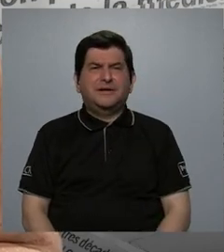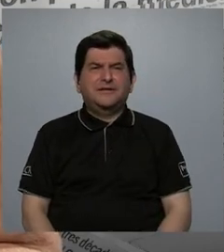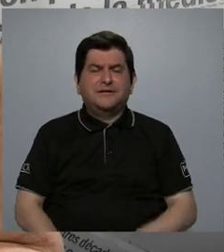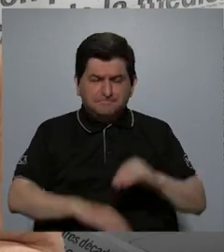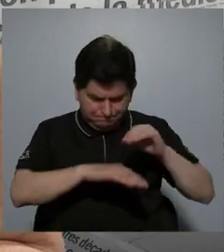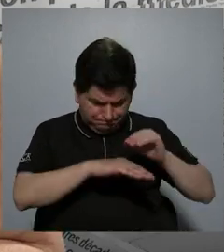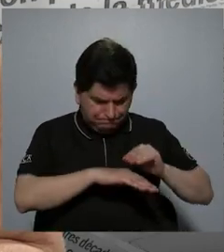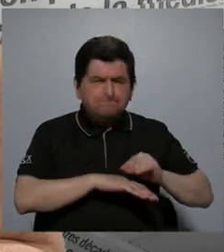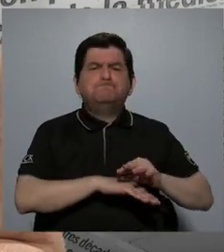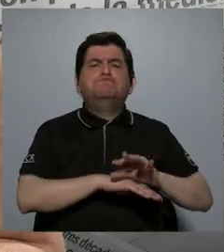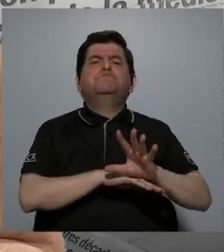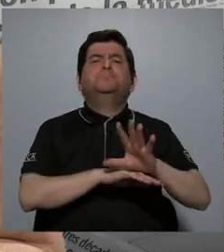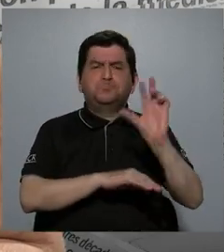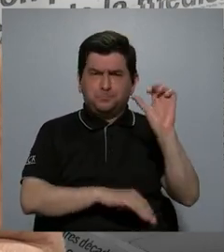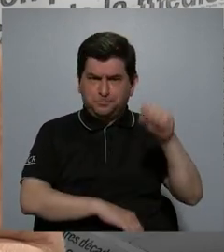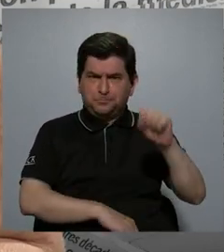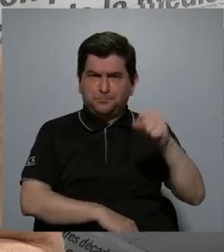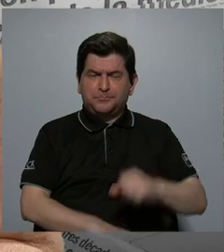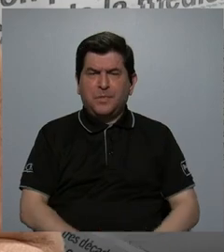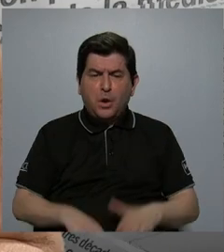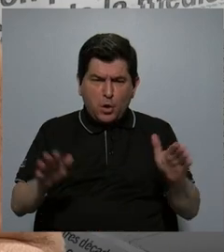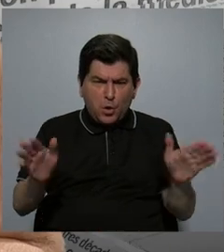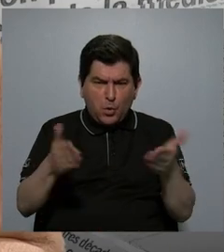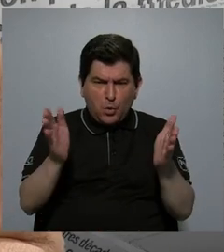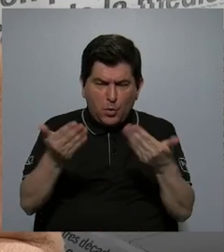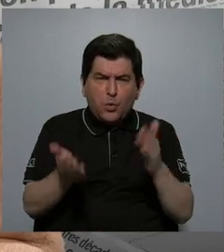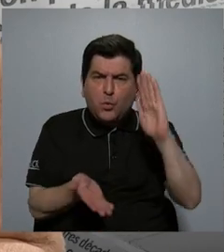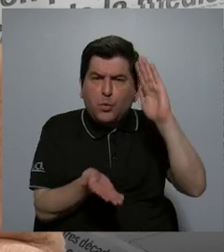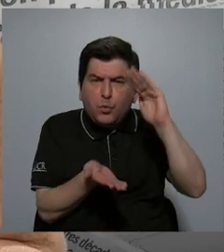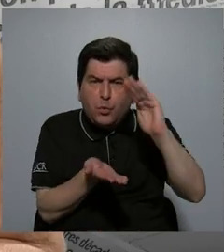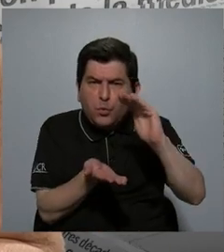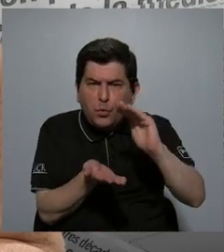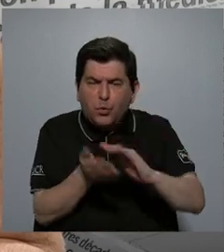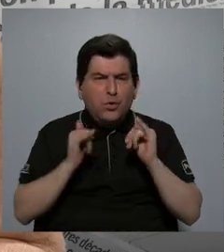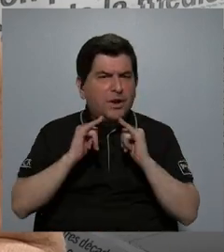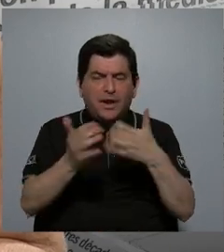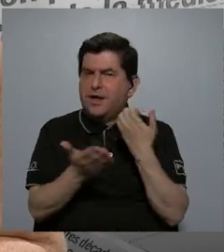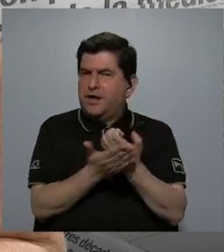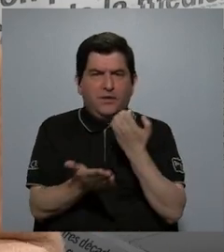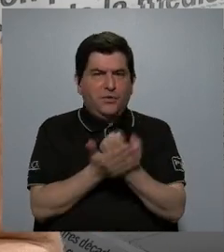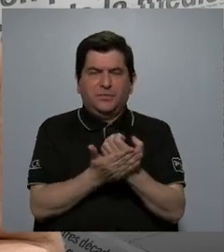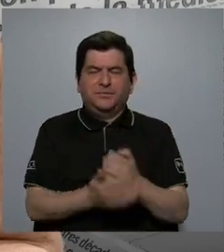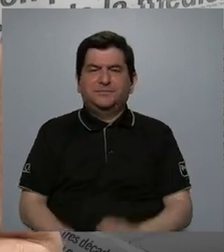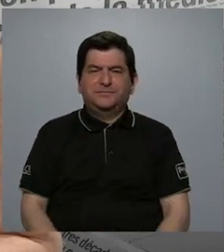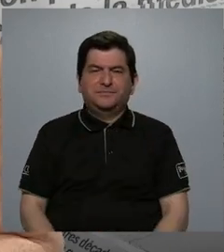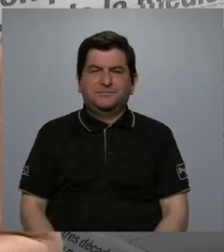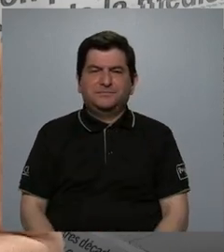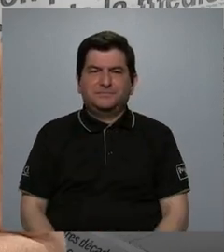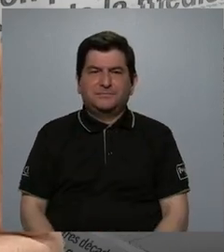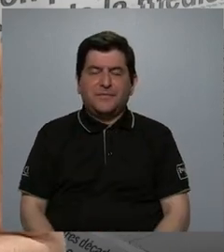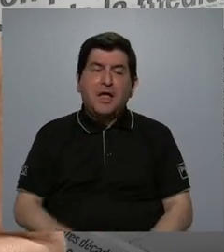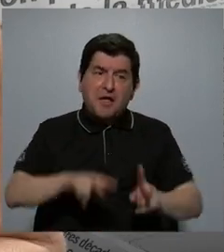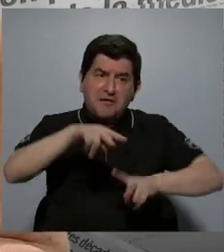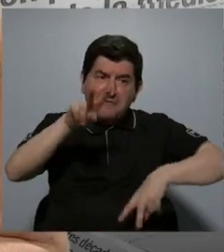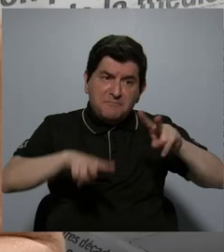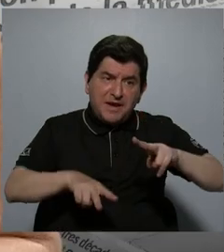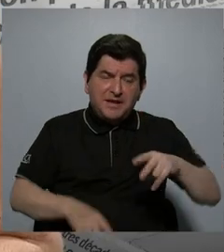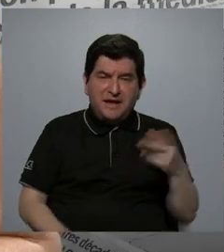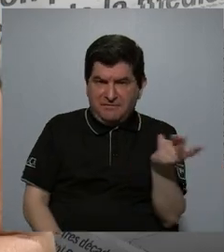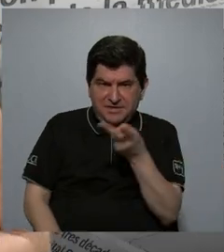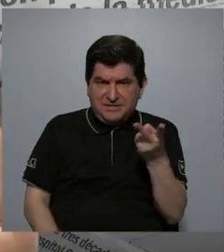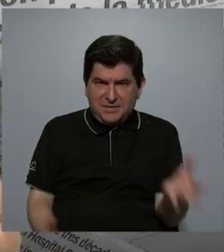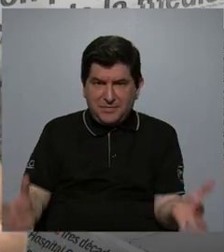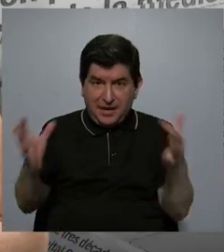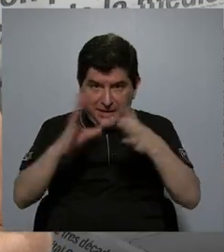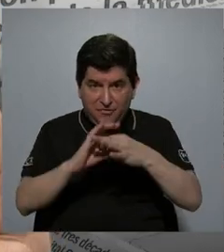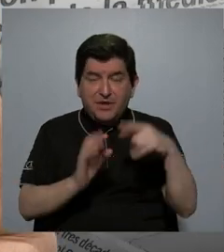inciden en la motivación por reducir la desigualdad económica, de manera que tanto una variable como la otra se